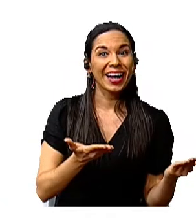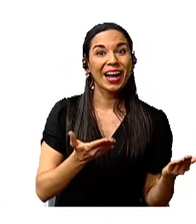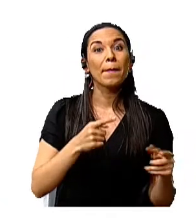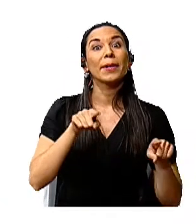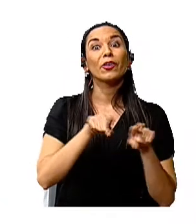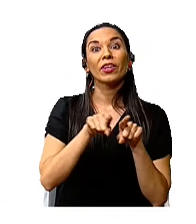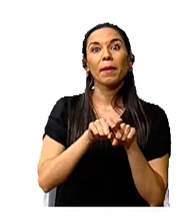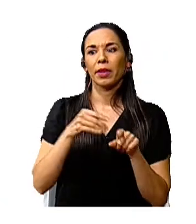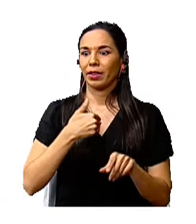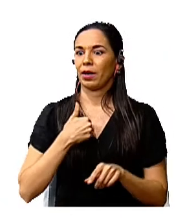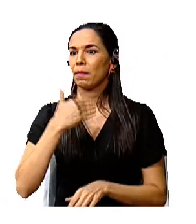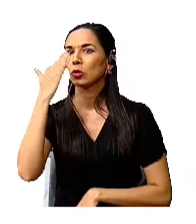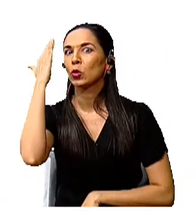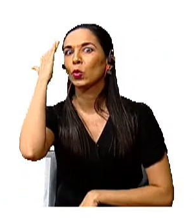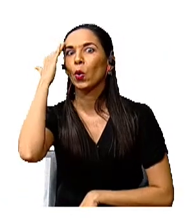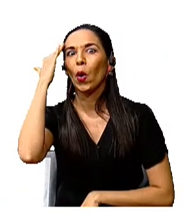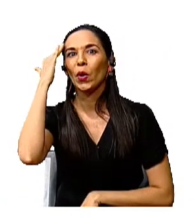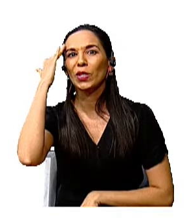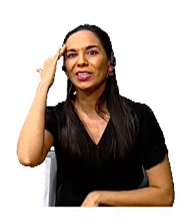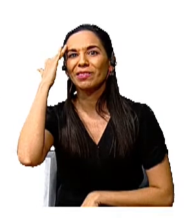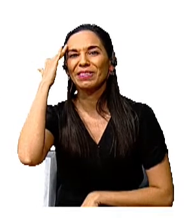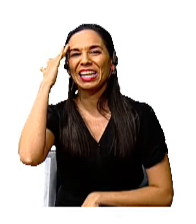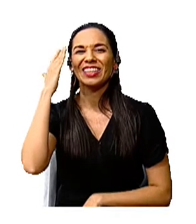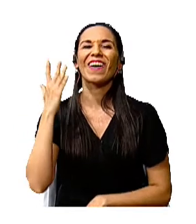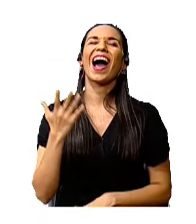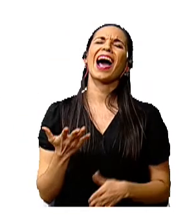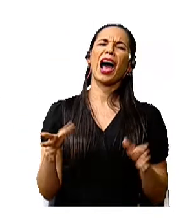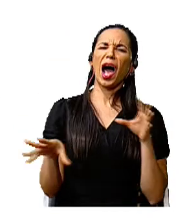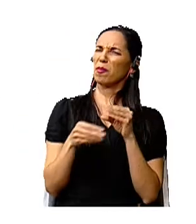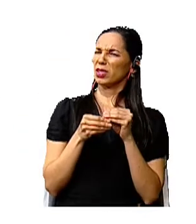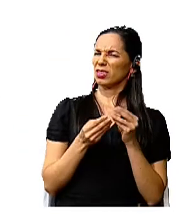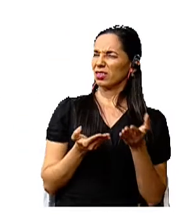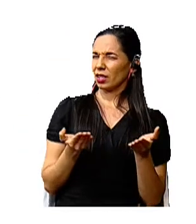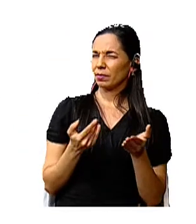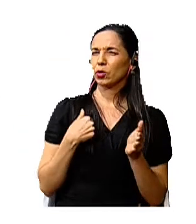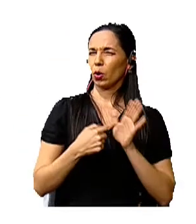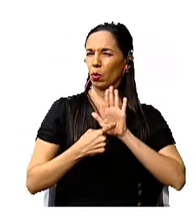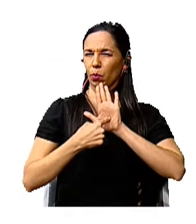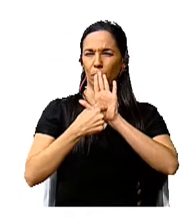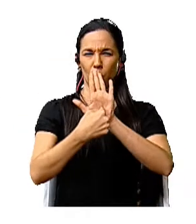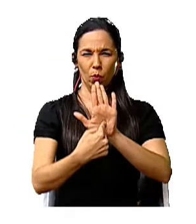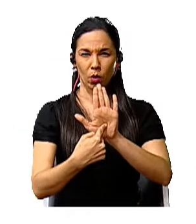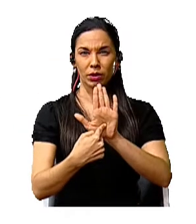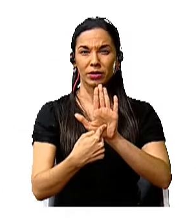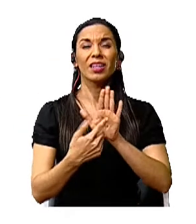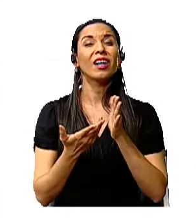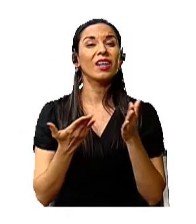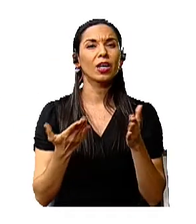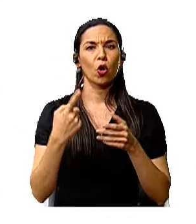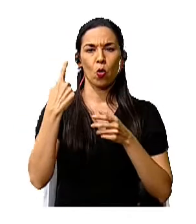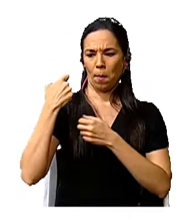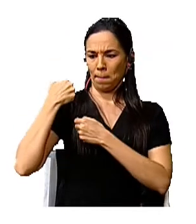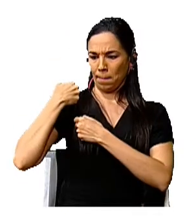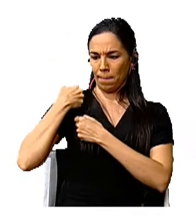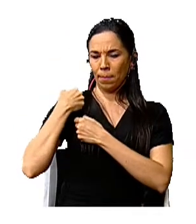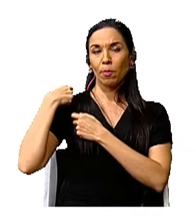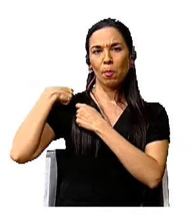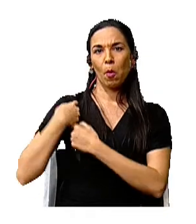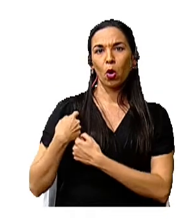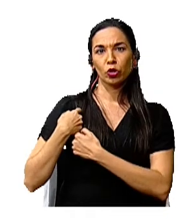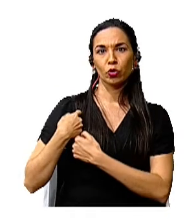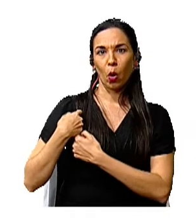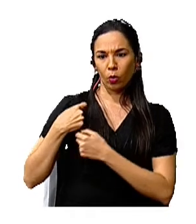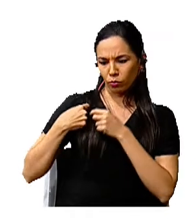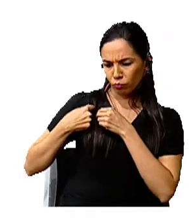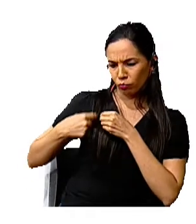conocimiento. ¿Qué más? Hoy les traje yo aquí una muestra también de un bolso tejido. Es un